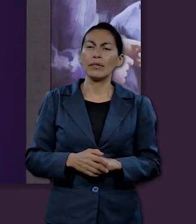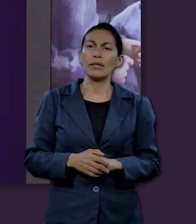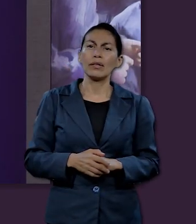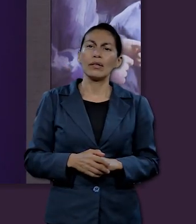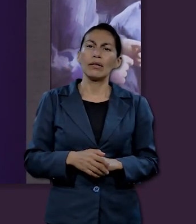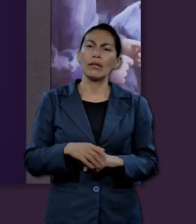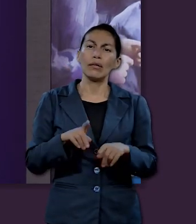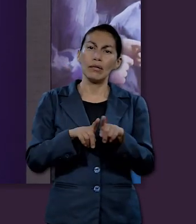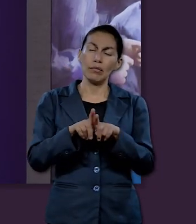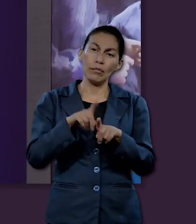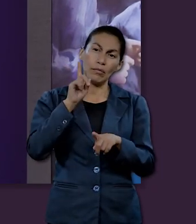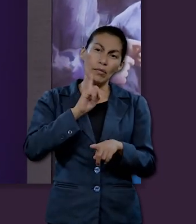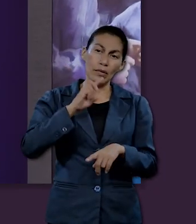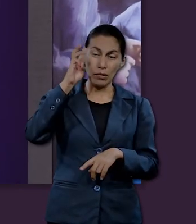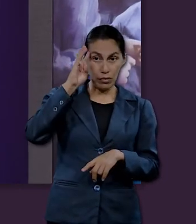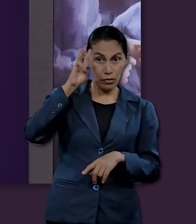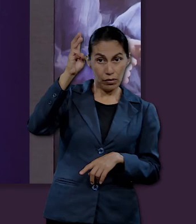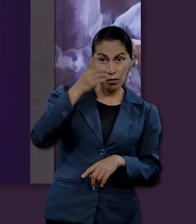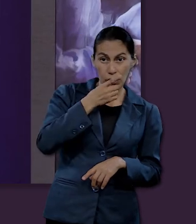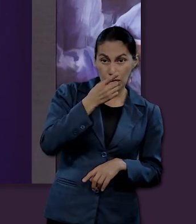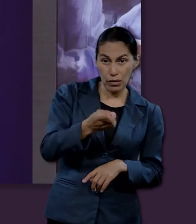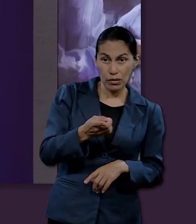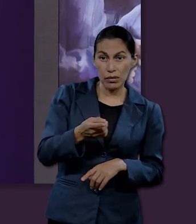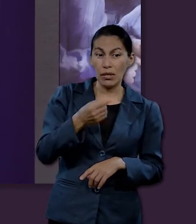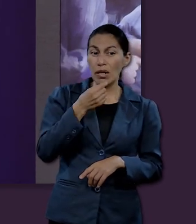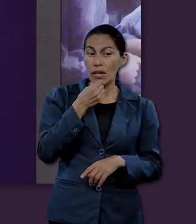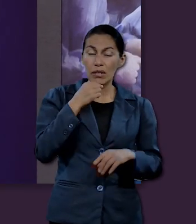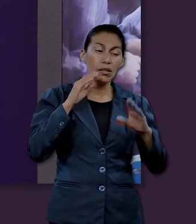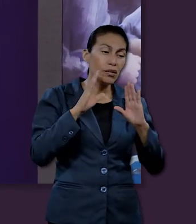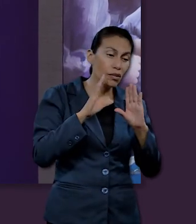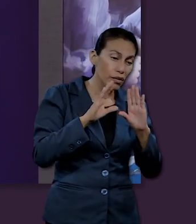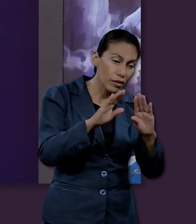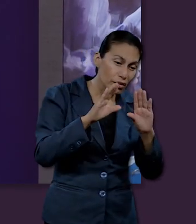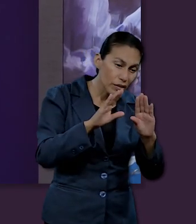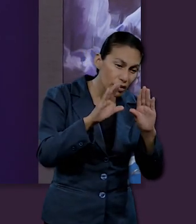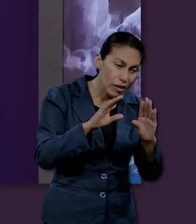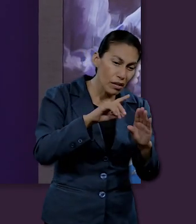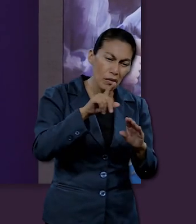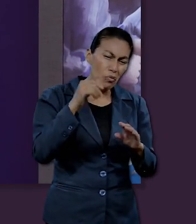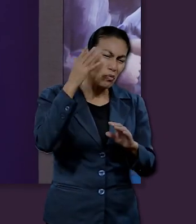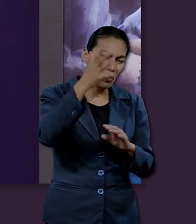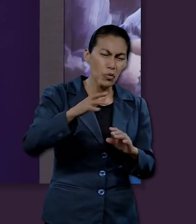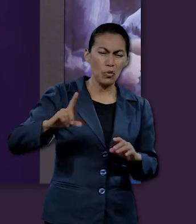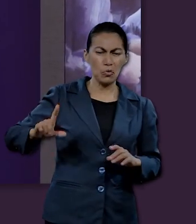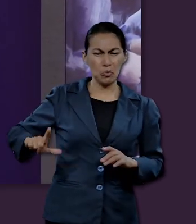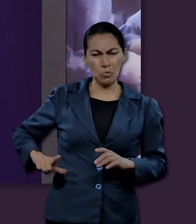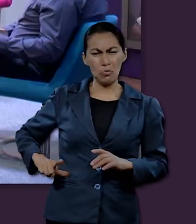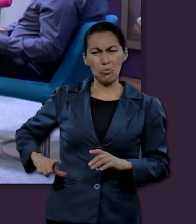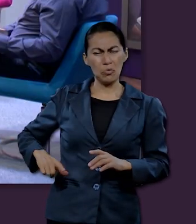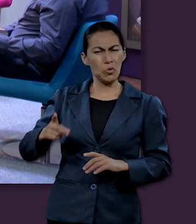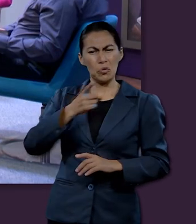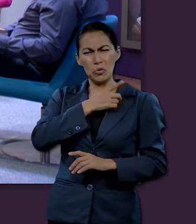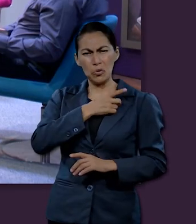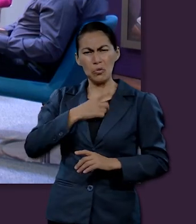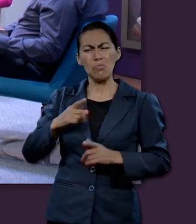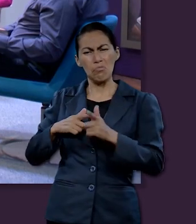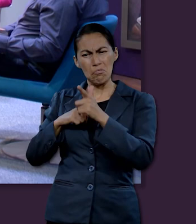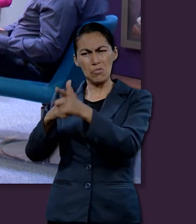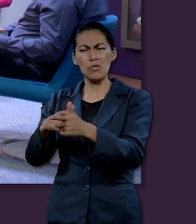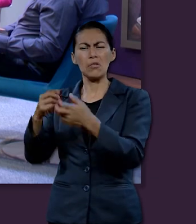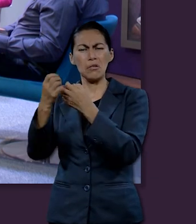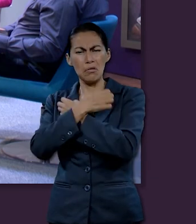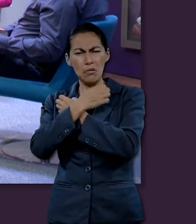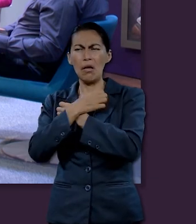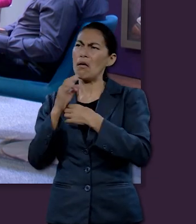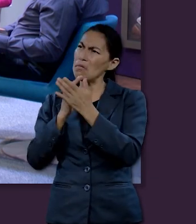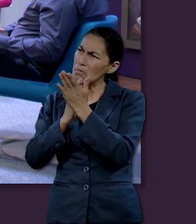Como menciona la hermana Elena G. de Juay, al niño lo primero que hay que enseñarle es disciplina para que se pueda gobernar solo. Entonces, yo creo que,